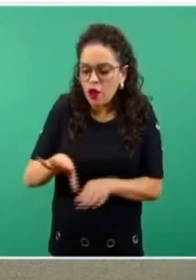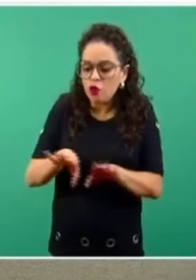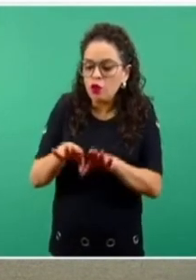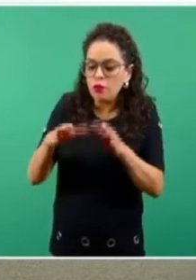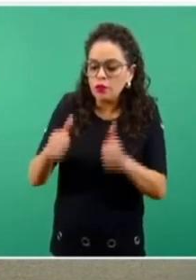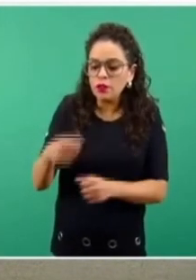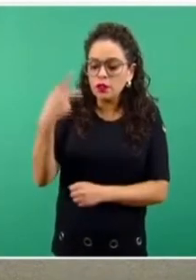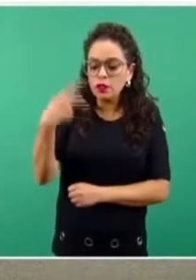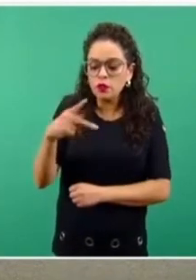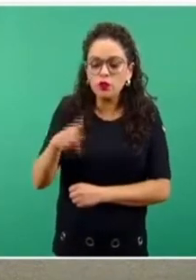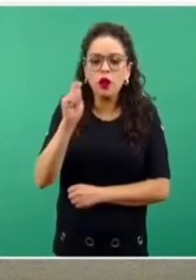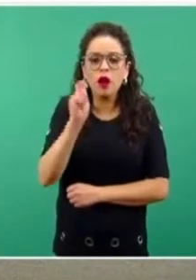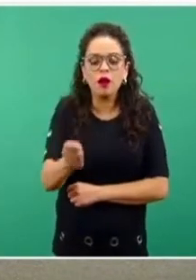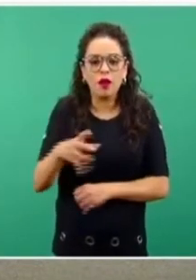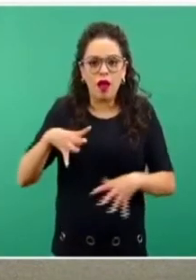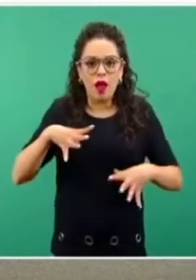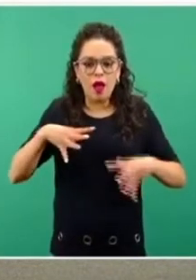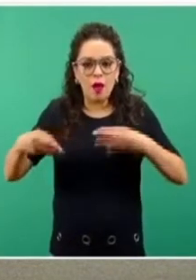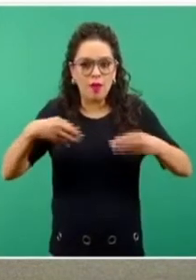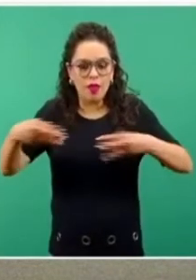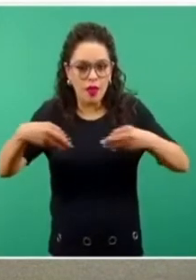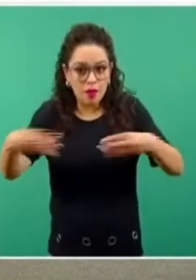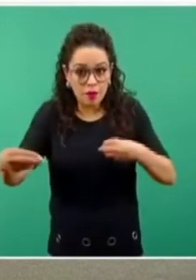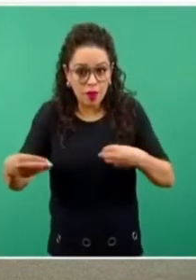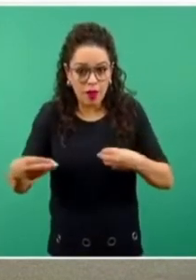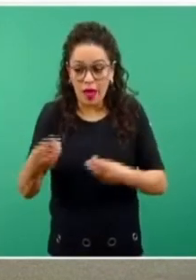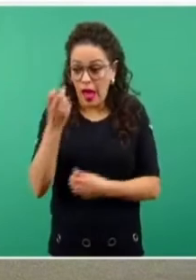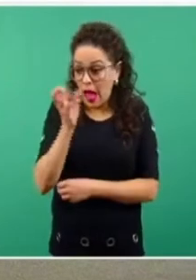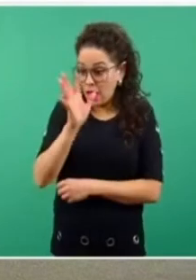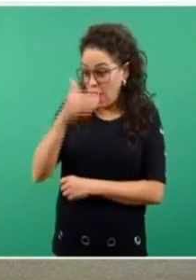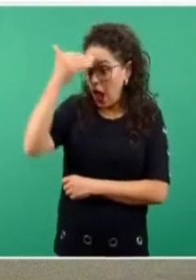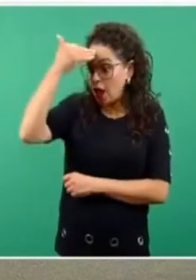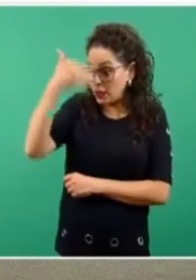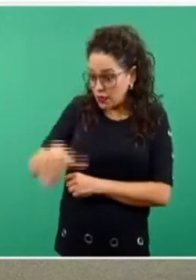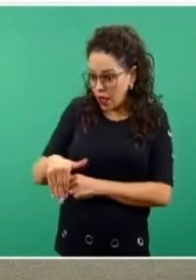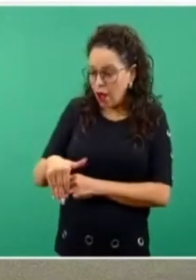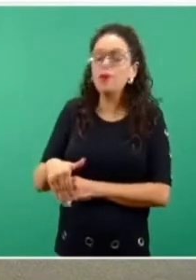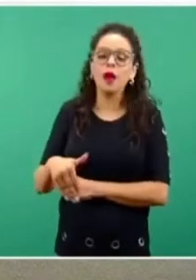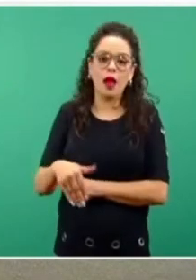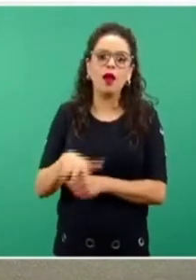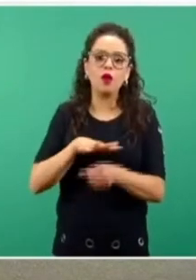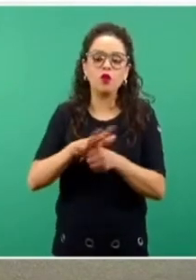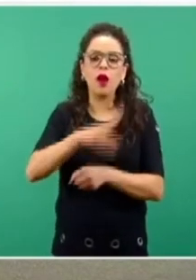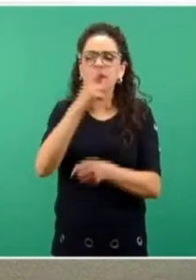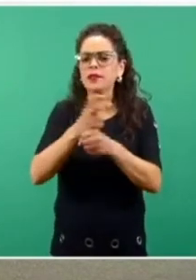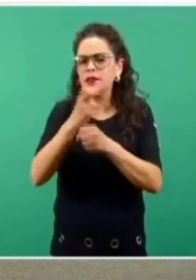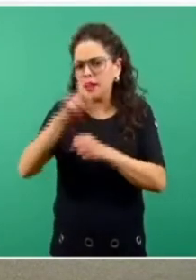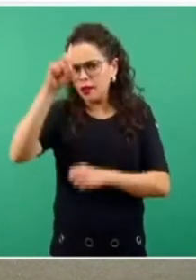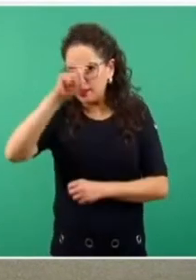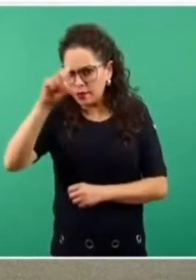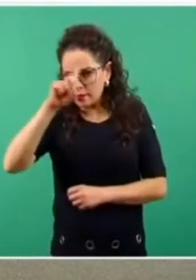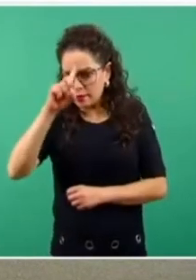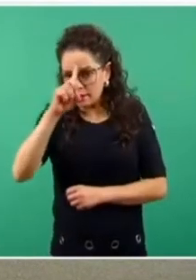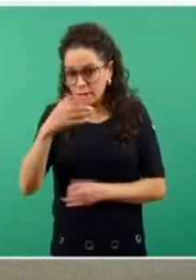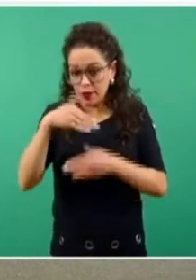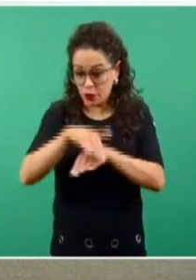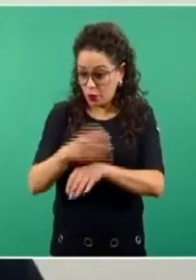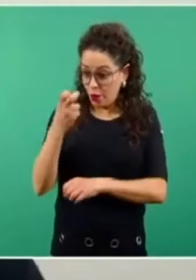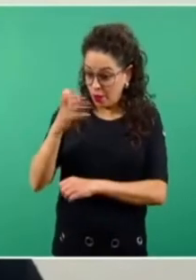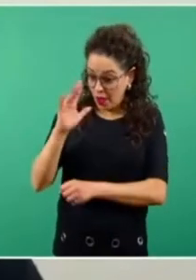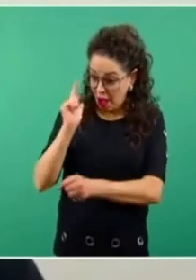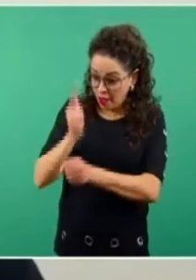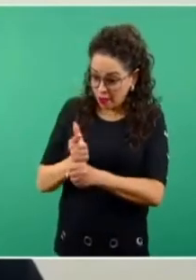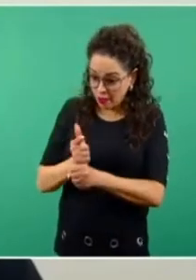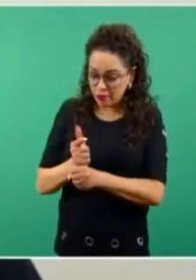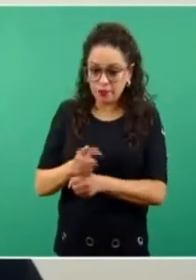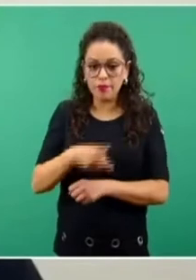transmisión. Conociendo entonces el nivel de riesgo, la segunda recomendación es que en función de ese nivel de riesgo se